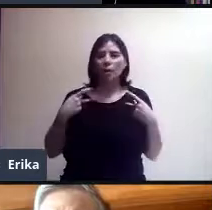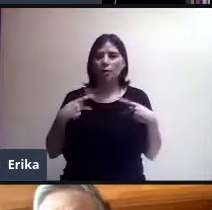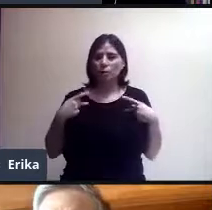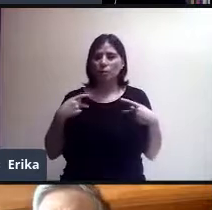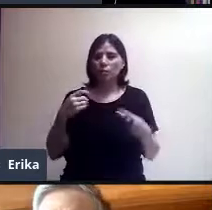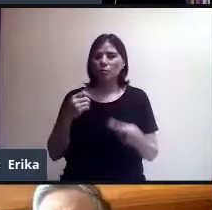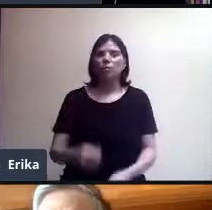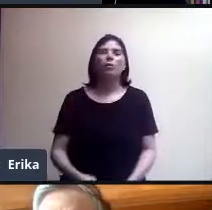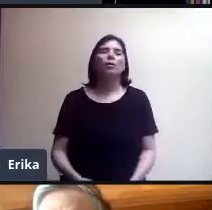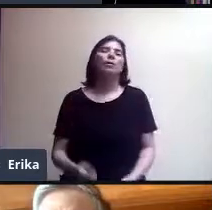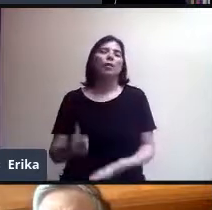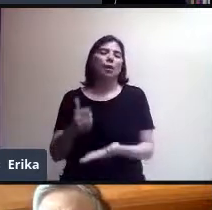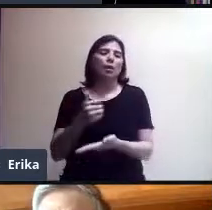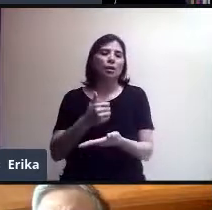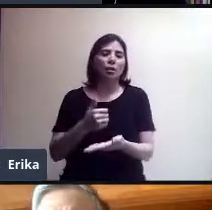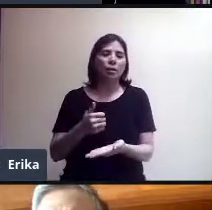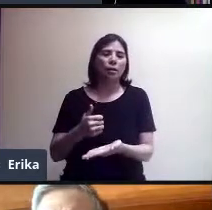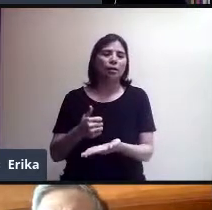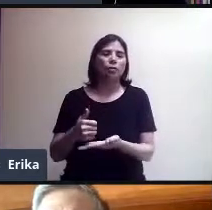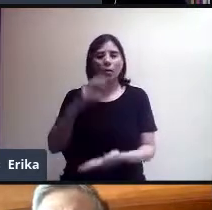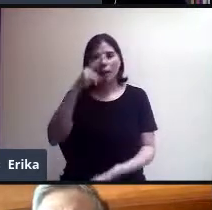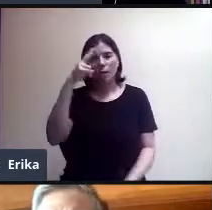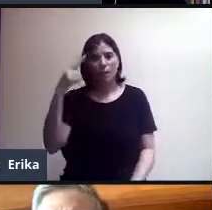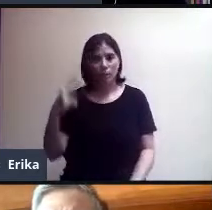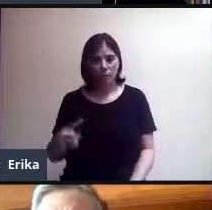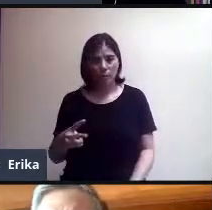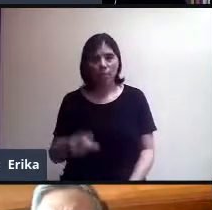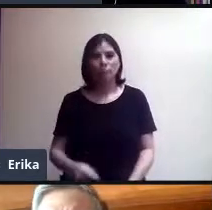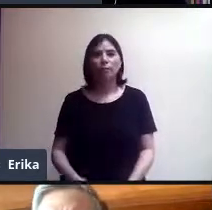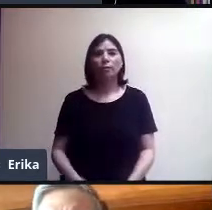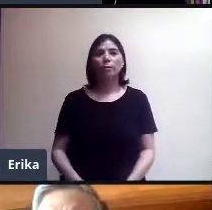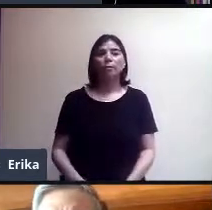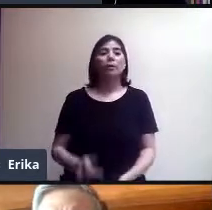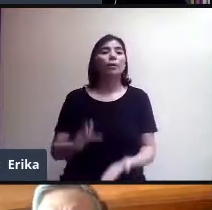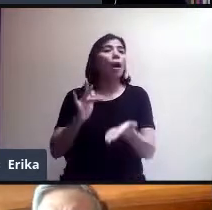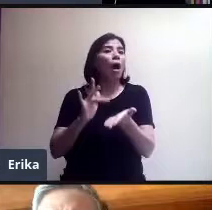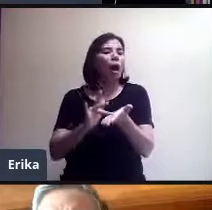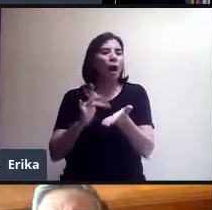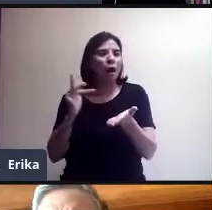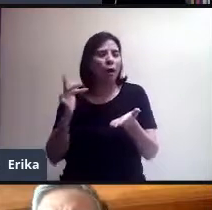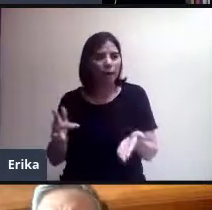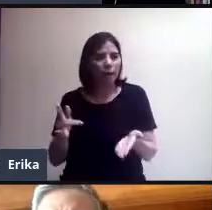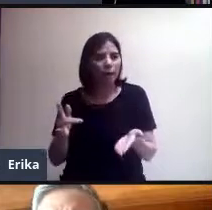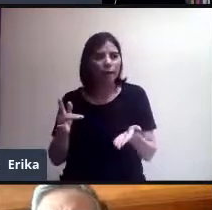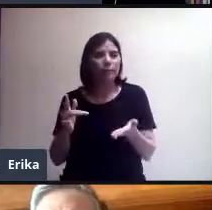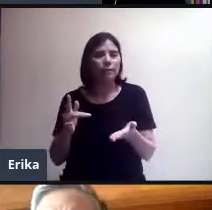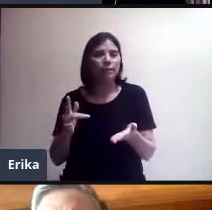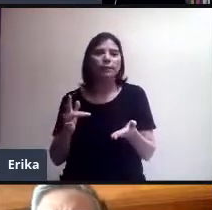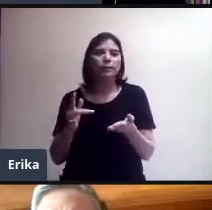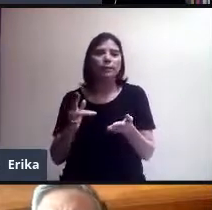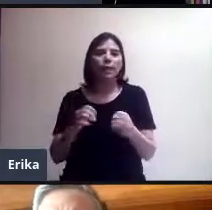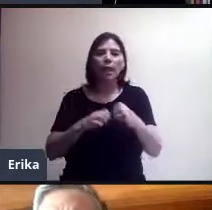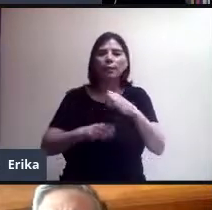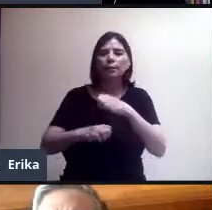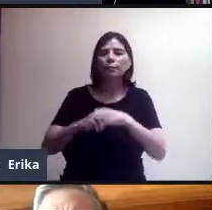aprovecho porque agradecemos mucho que las principales empresas de tecnología en el mundo se hayan fijado en la Ciudad de México